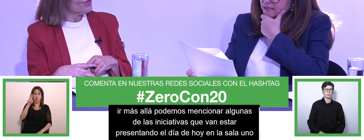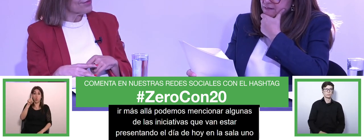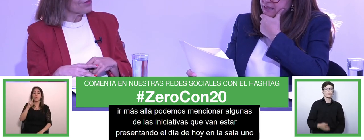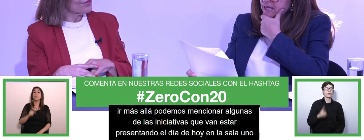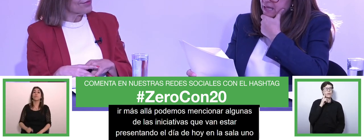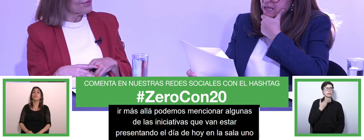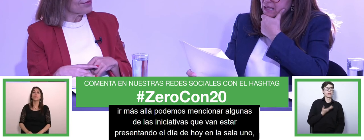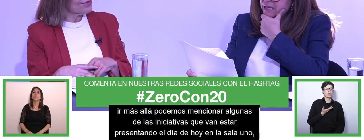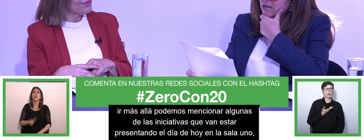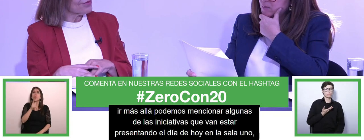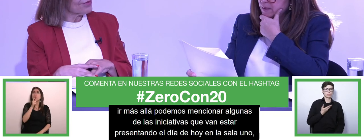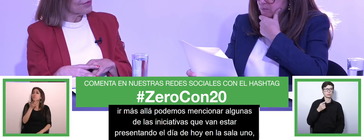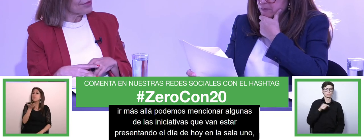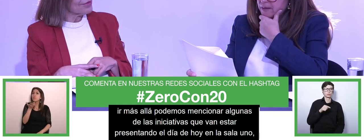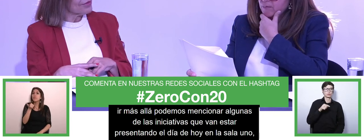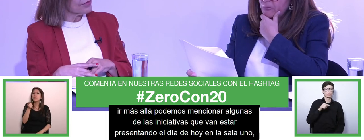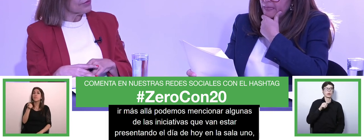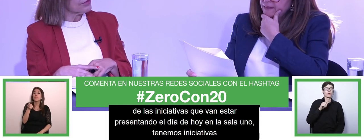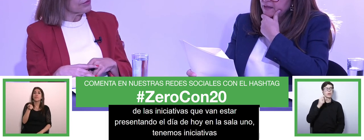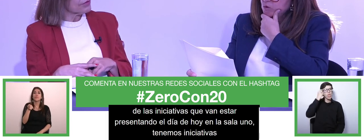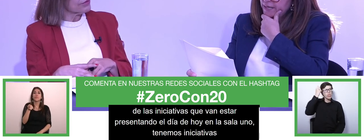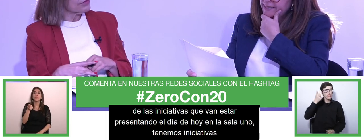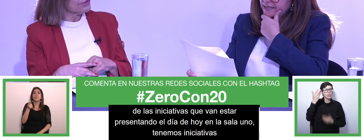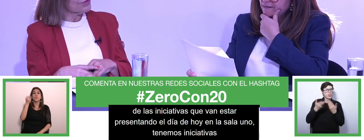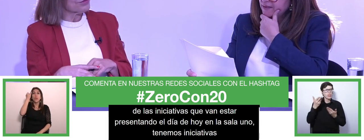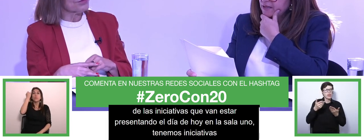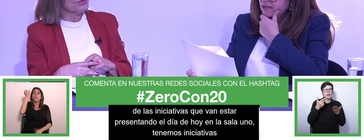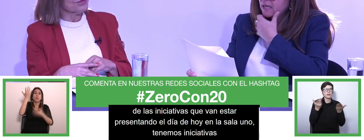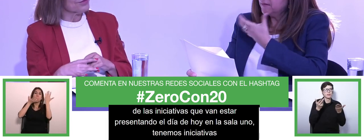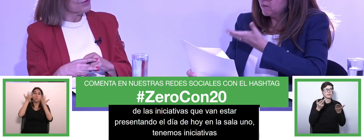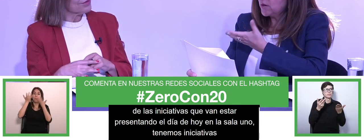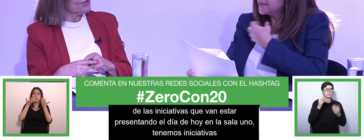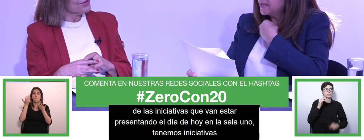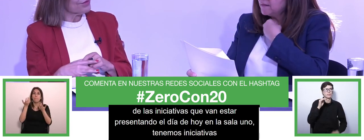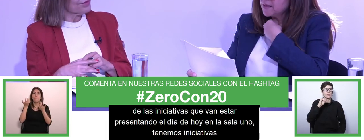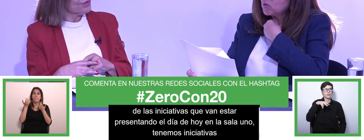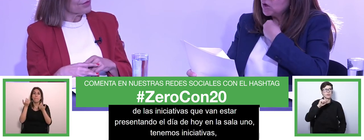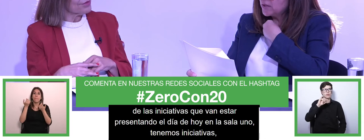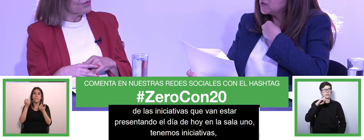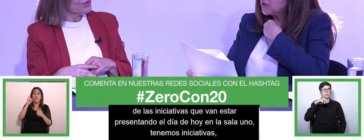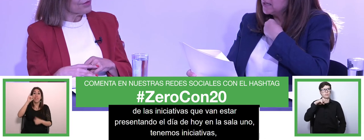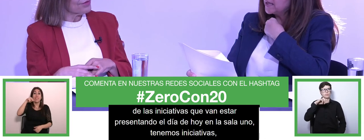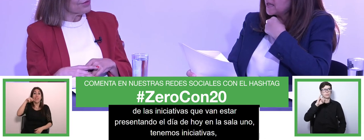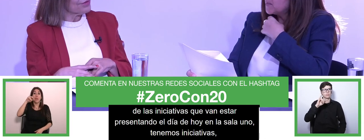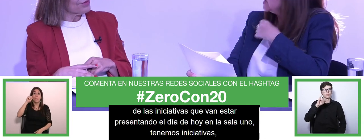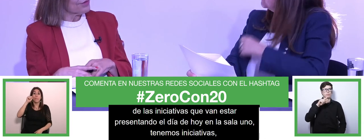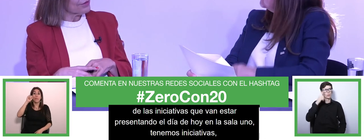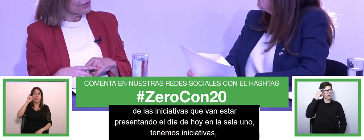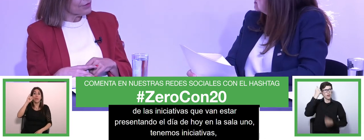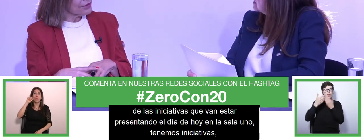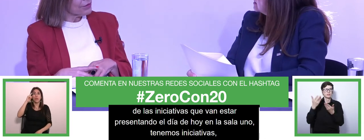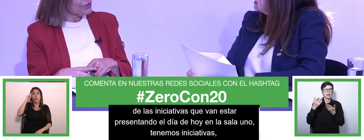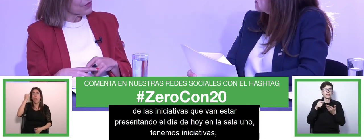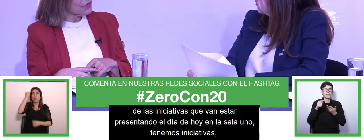iniciativas de INAIPI ya tenemos iniciativas que es una iniciativa de modelo de atención integrada para la